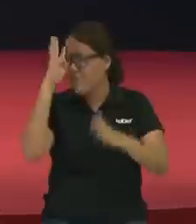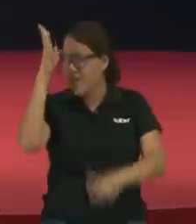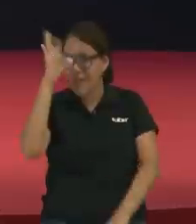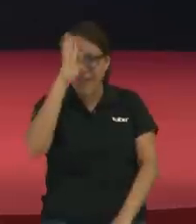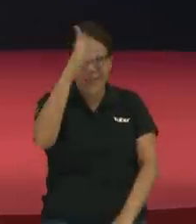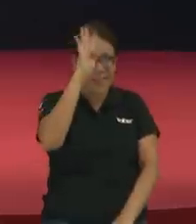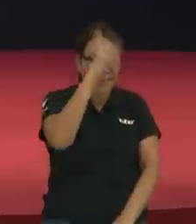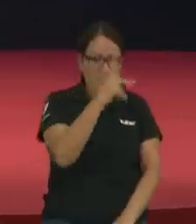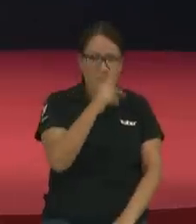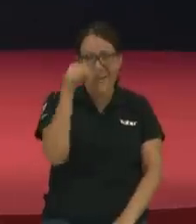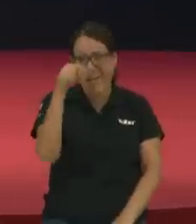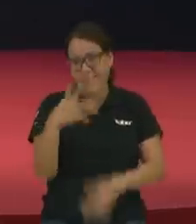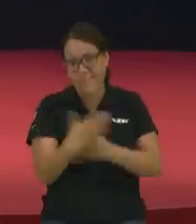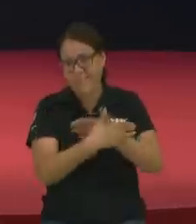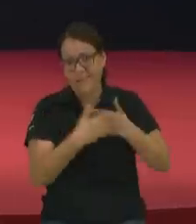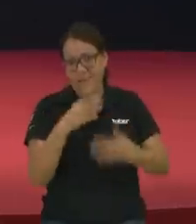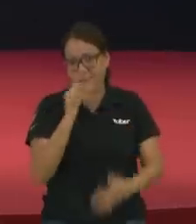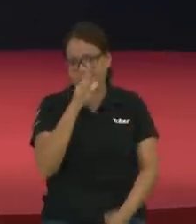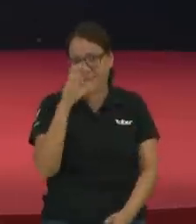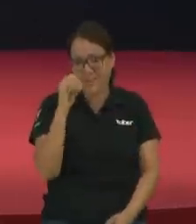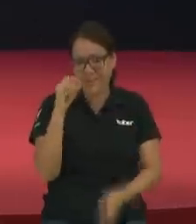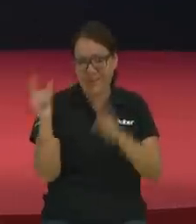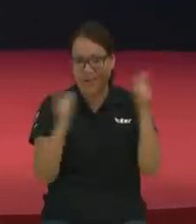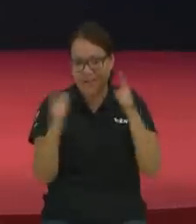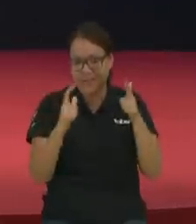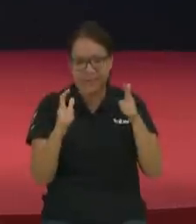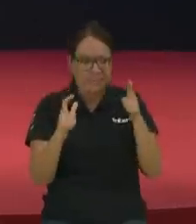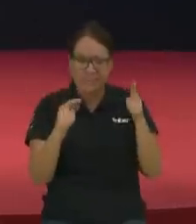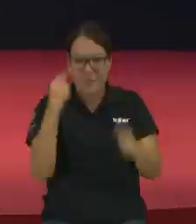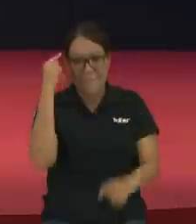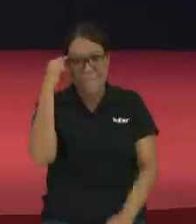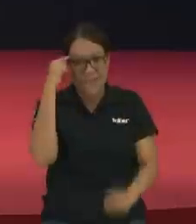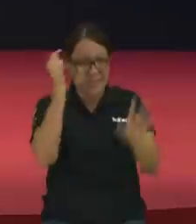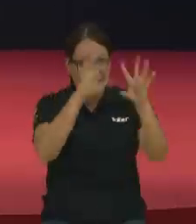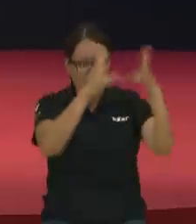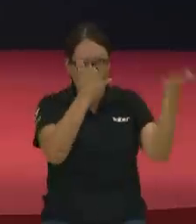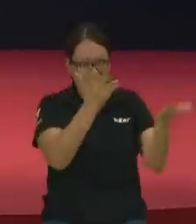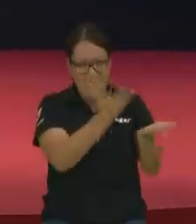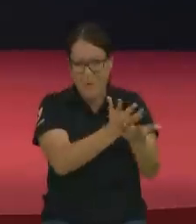sus 30 años siguen creyendo las fantasías que el mundo les ofrece.